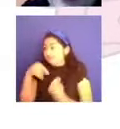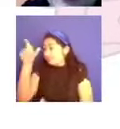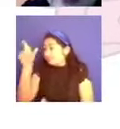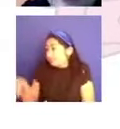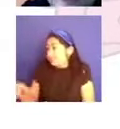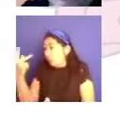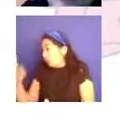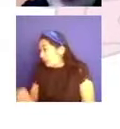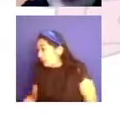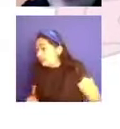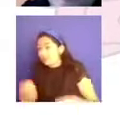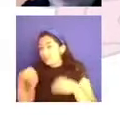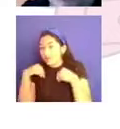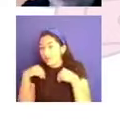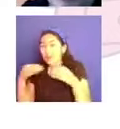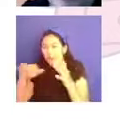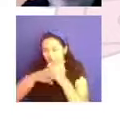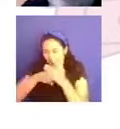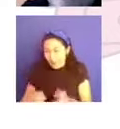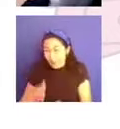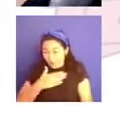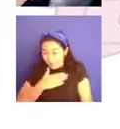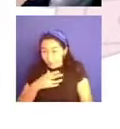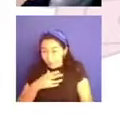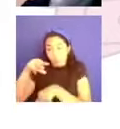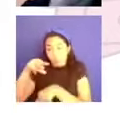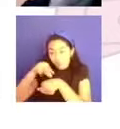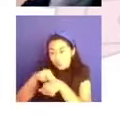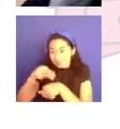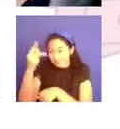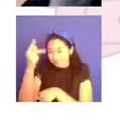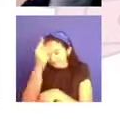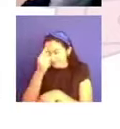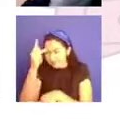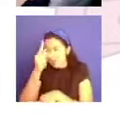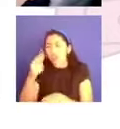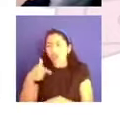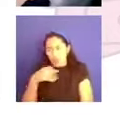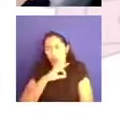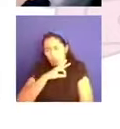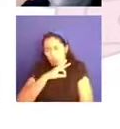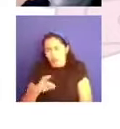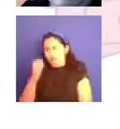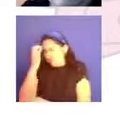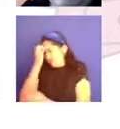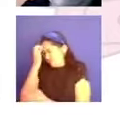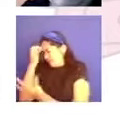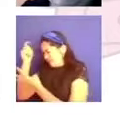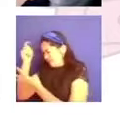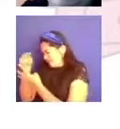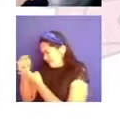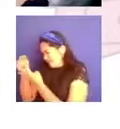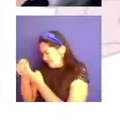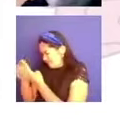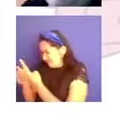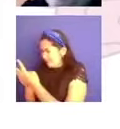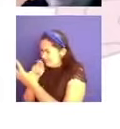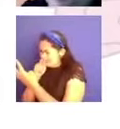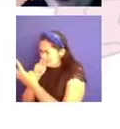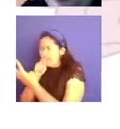competencias, las teorías, las metodologías para de alguna manera irlos